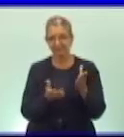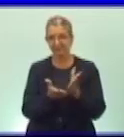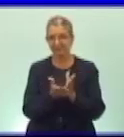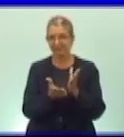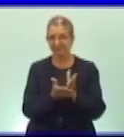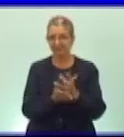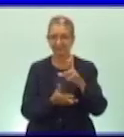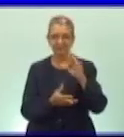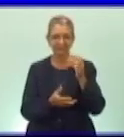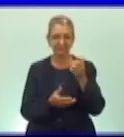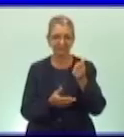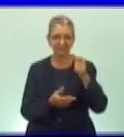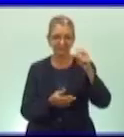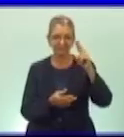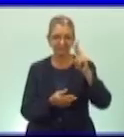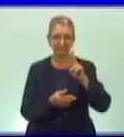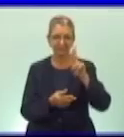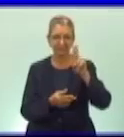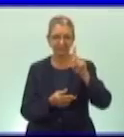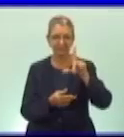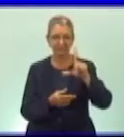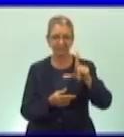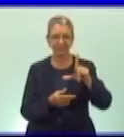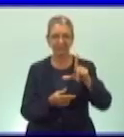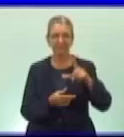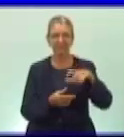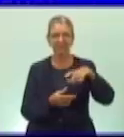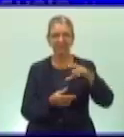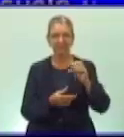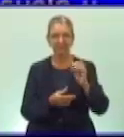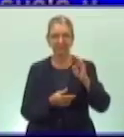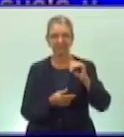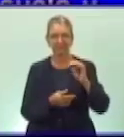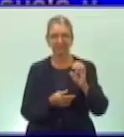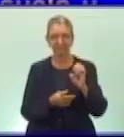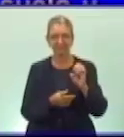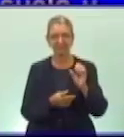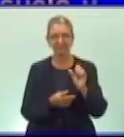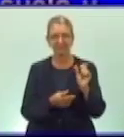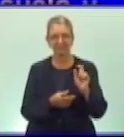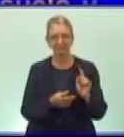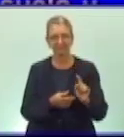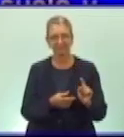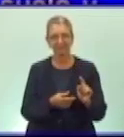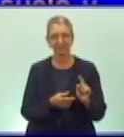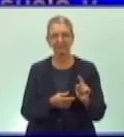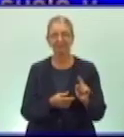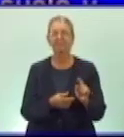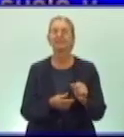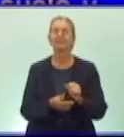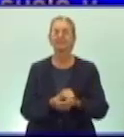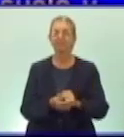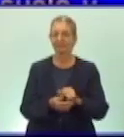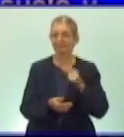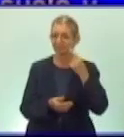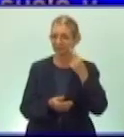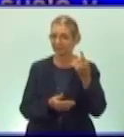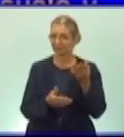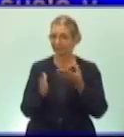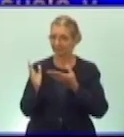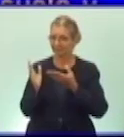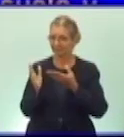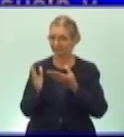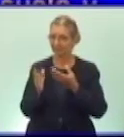Gómez del reparto Bahía de Habana del Este ahora tienen ahí estas actividades